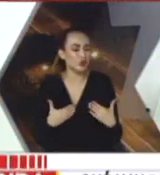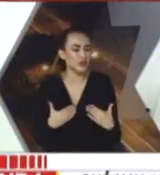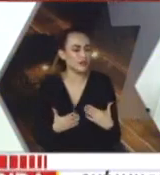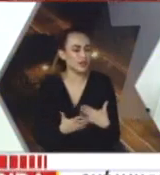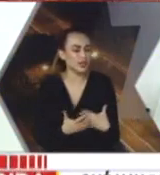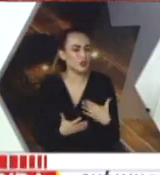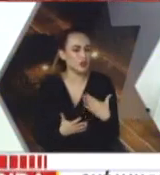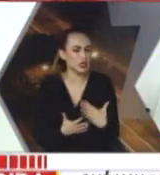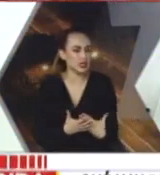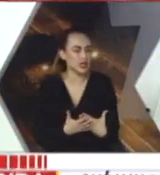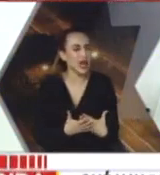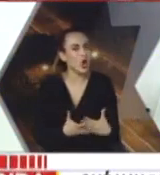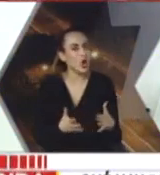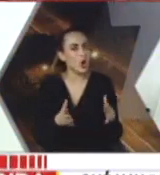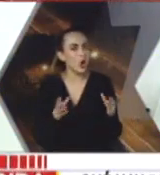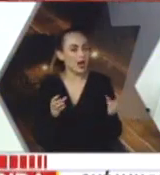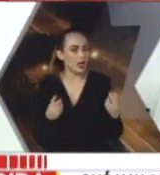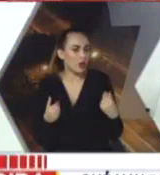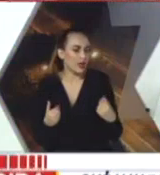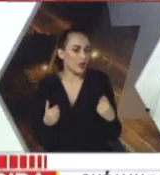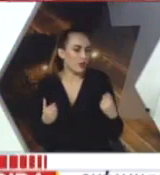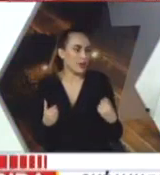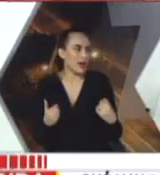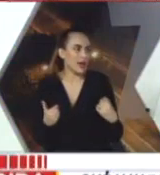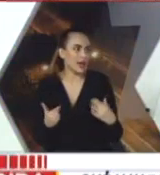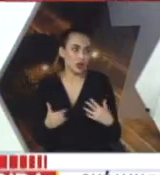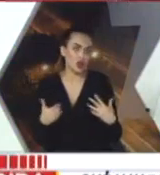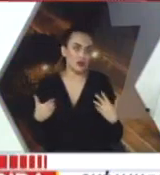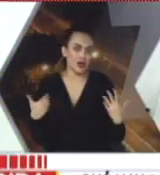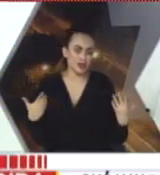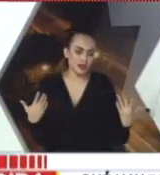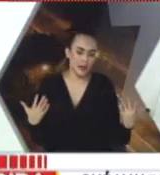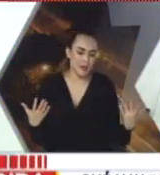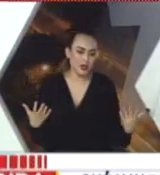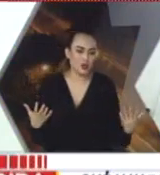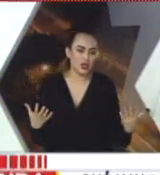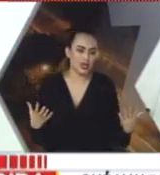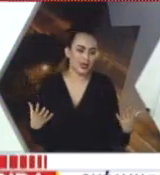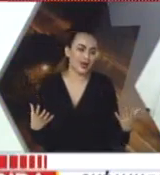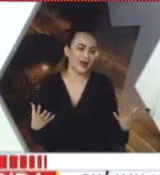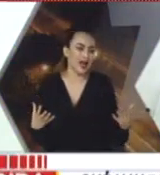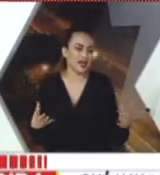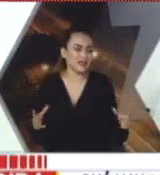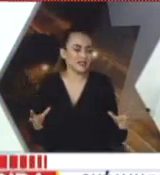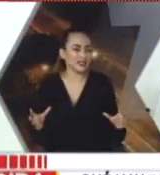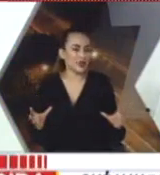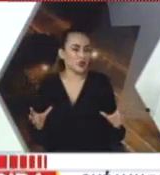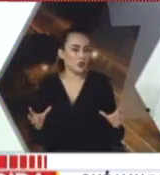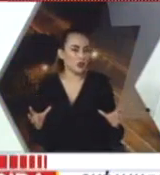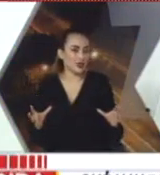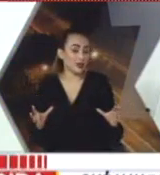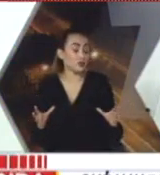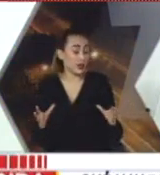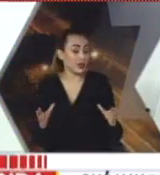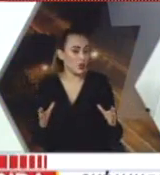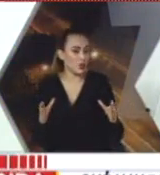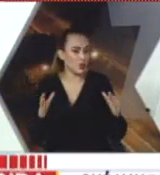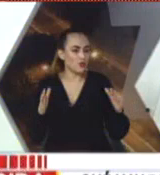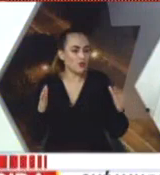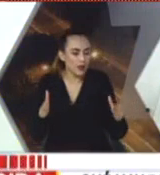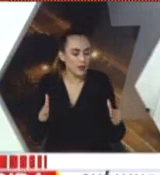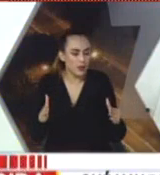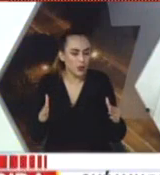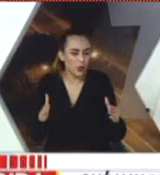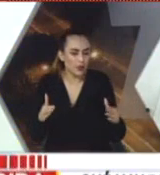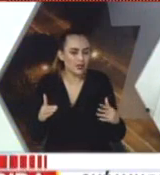solicitud al final de justicia o al igual que en Guatemala y que otros países también sucede que a veces hay un grupo que está buscando